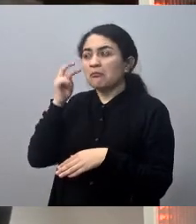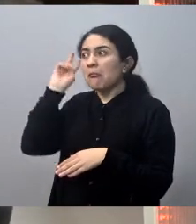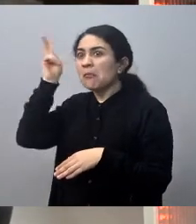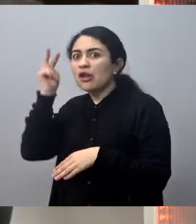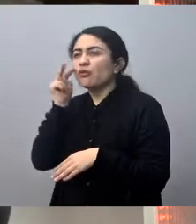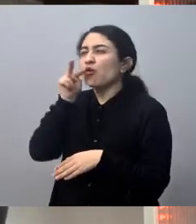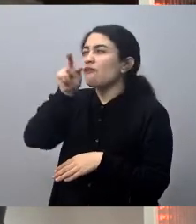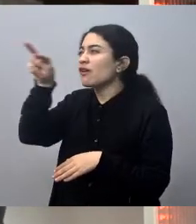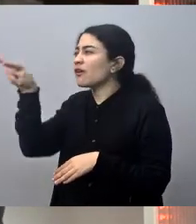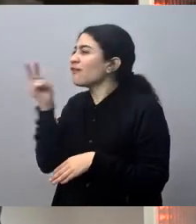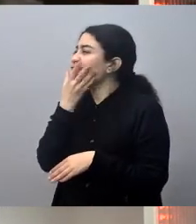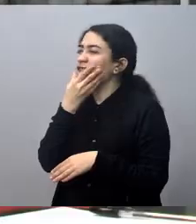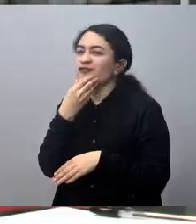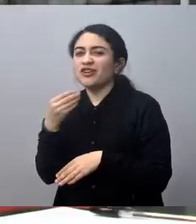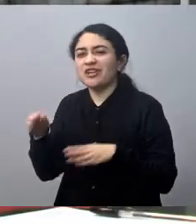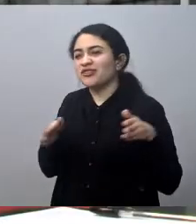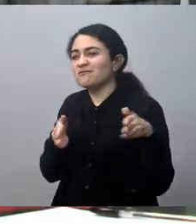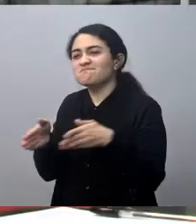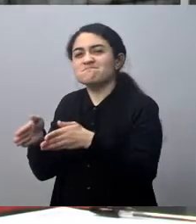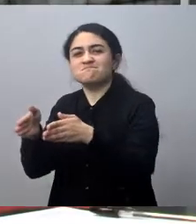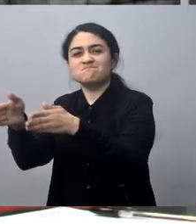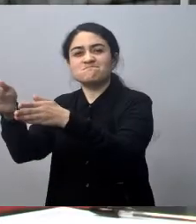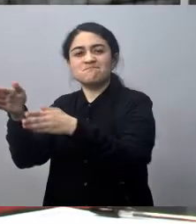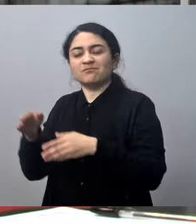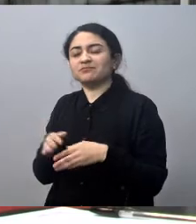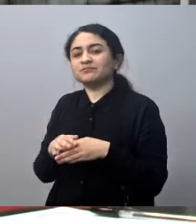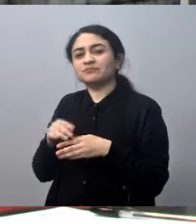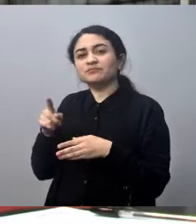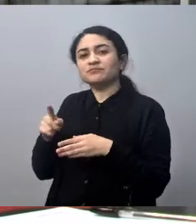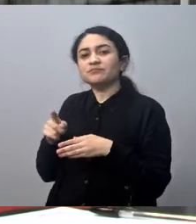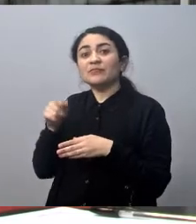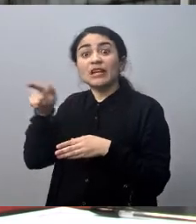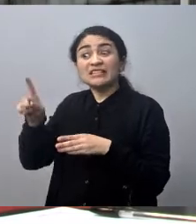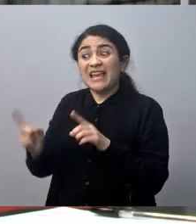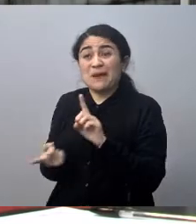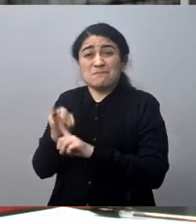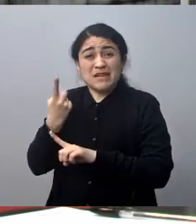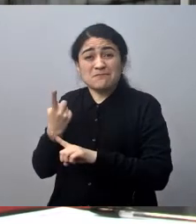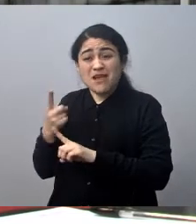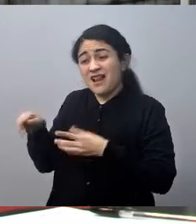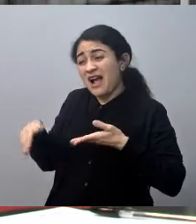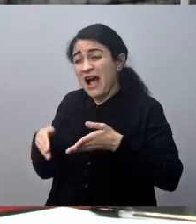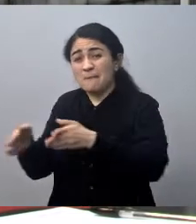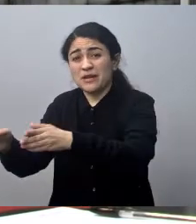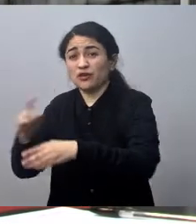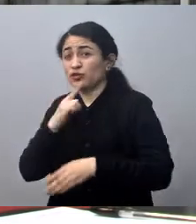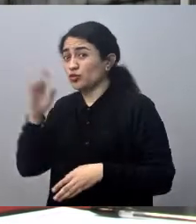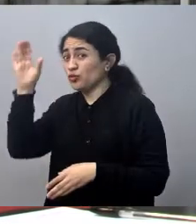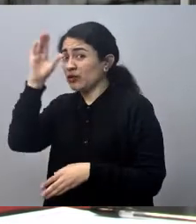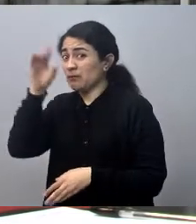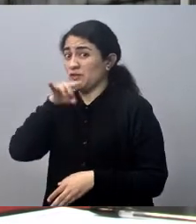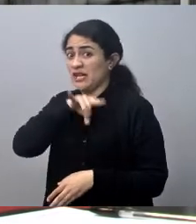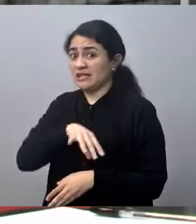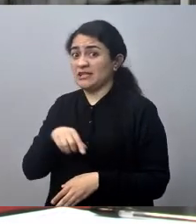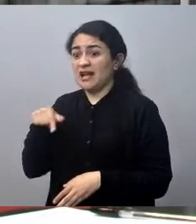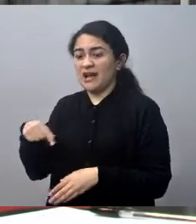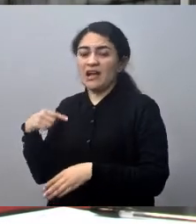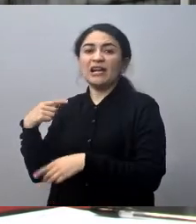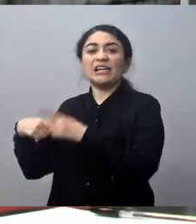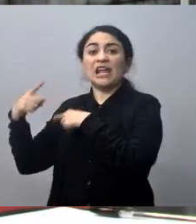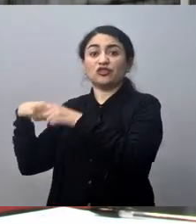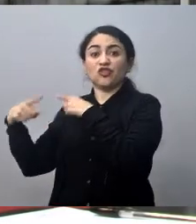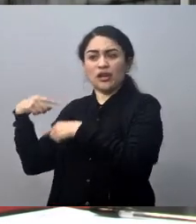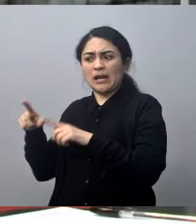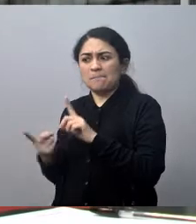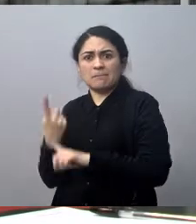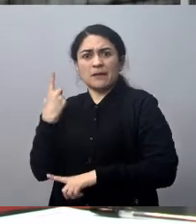pero ¿por qué es tan importante el camino? porque primero, es el primer camino turístico de Chile en la historia. Hoy día